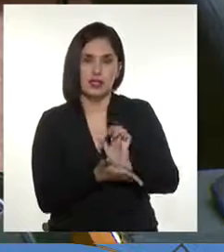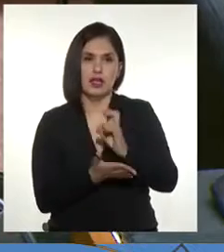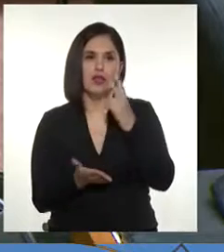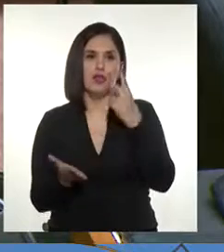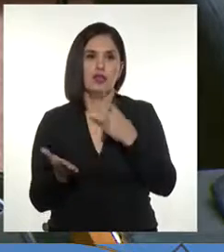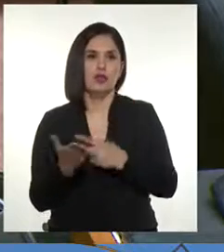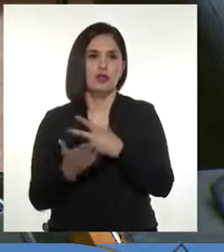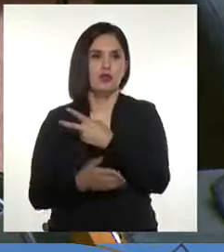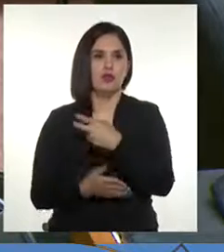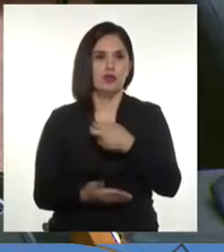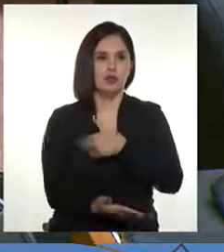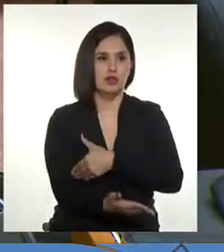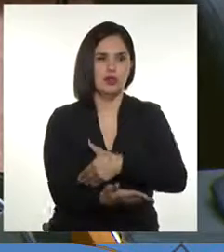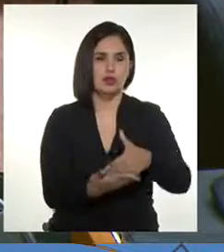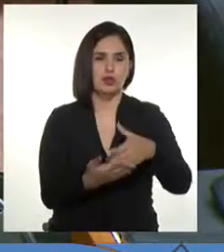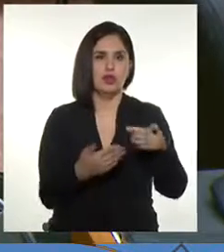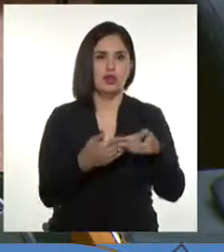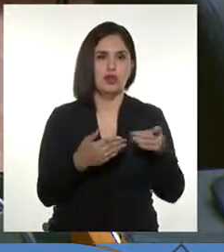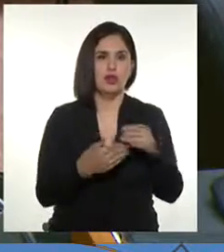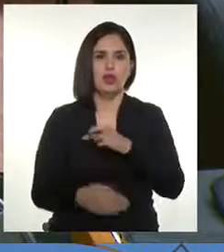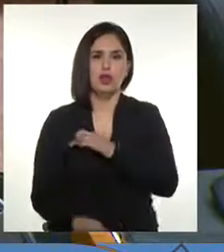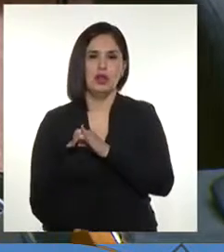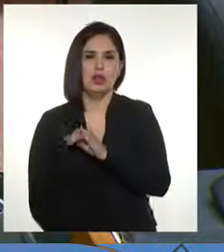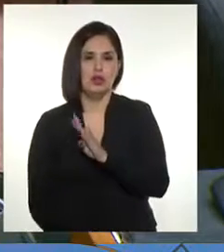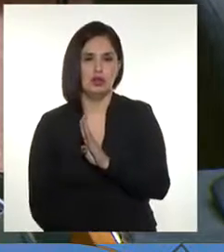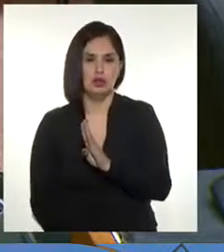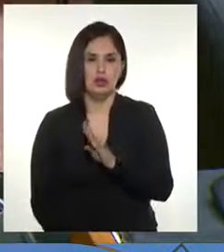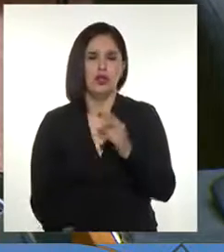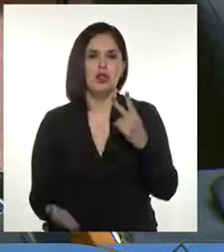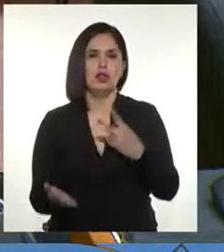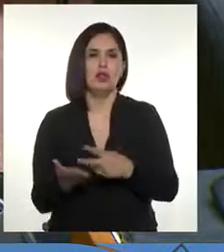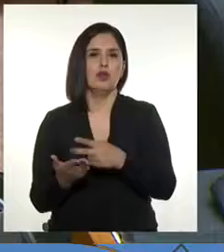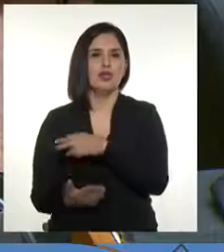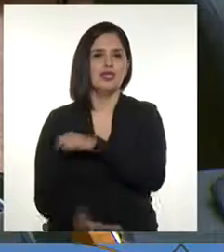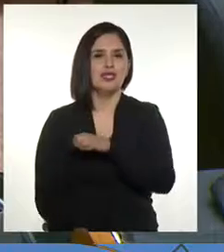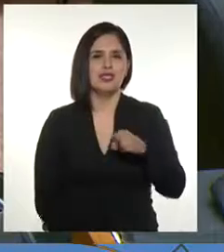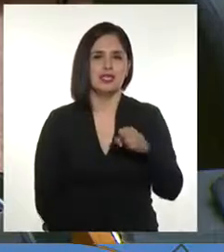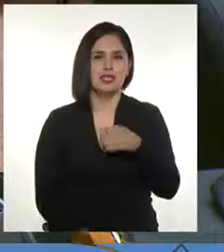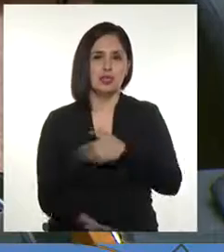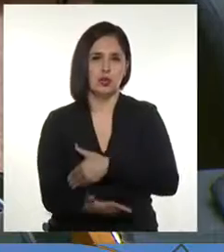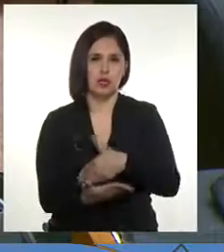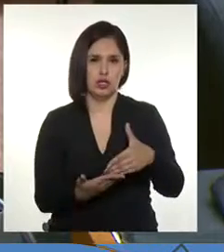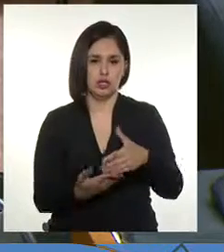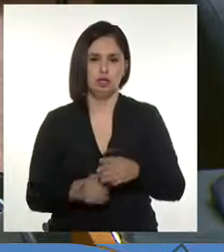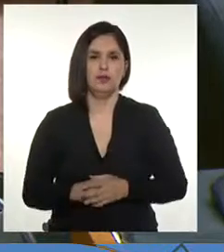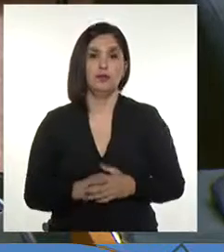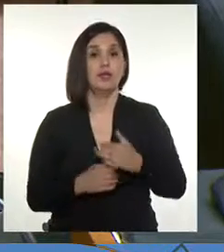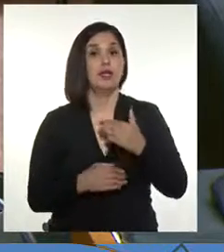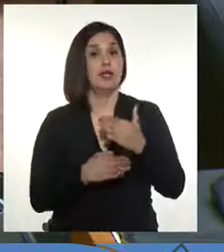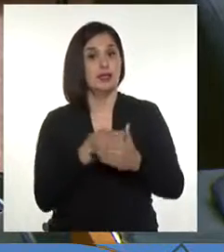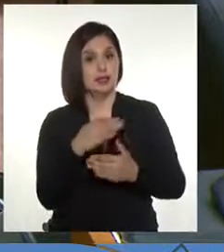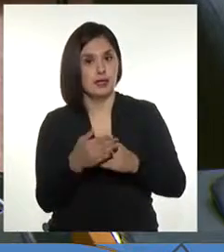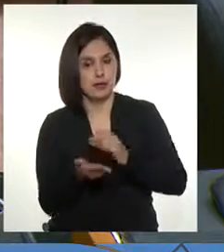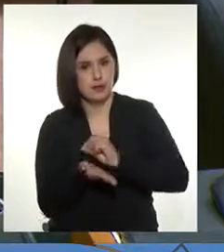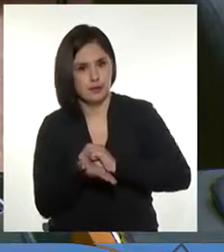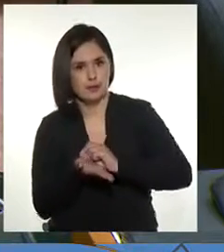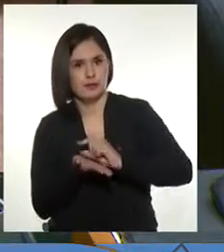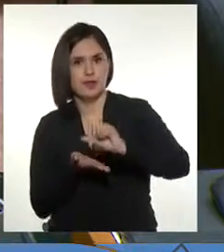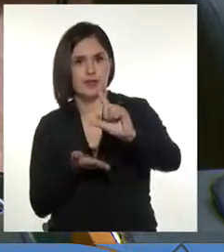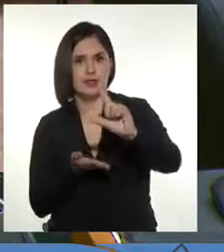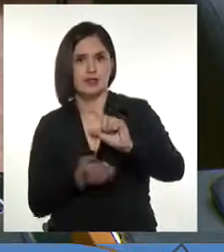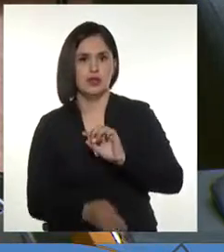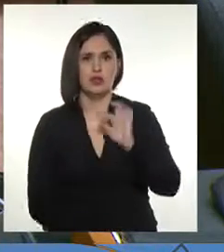dólares en régimen con un PIC de 2.600 millones. Se avanza progresivamente con una